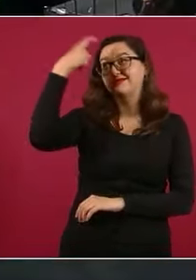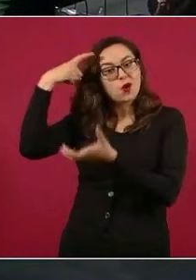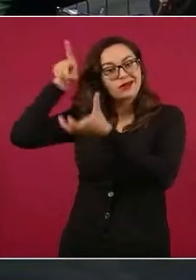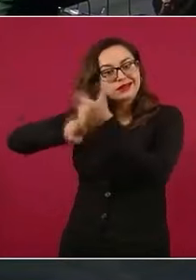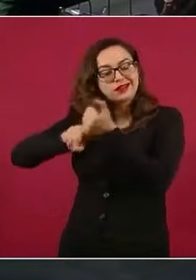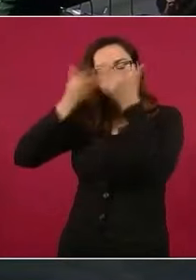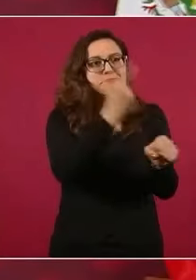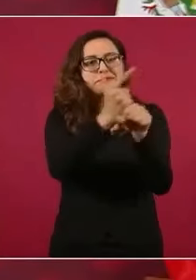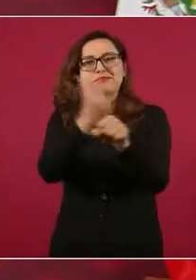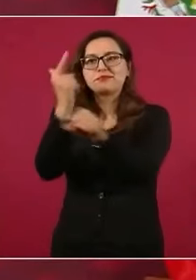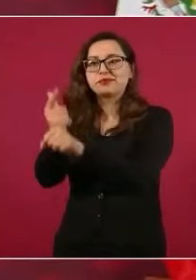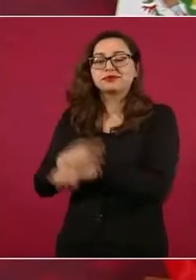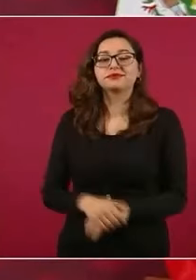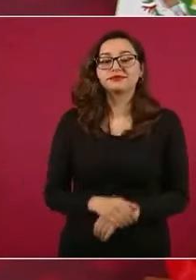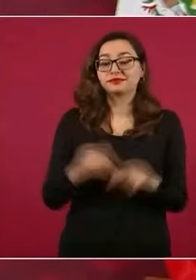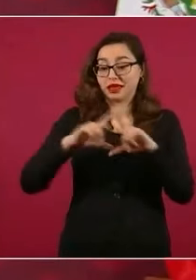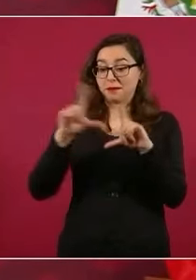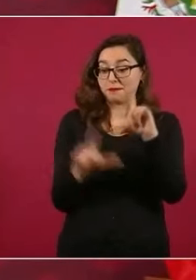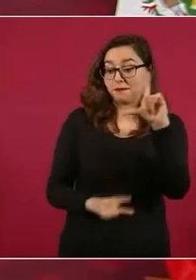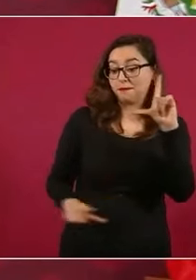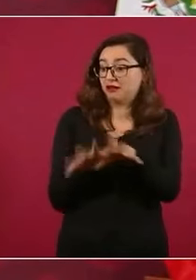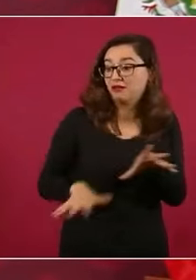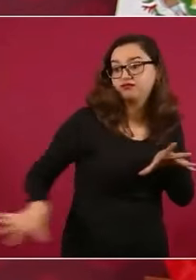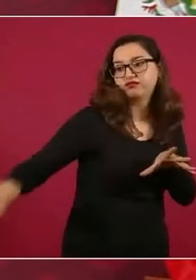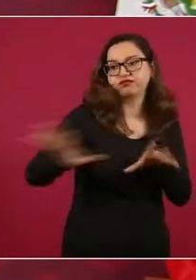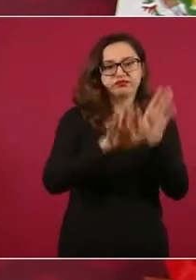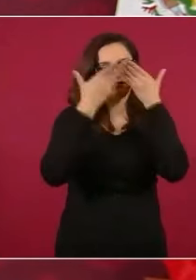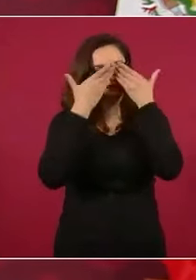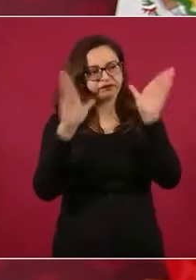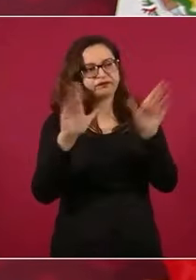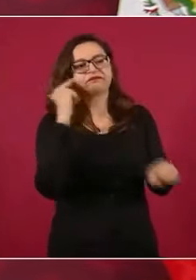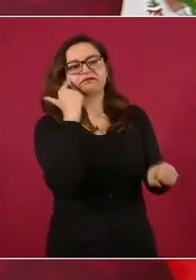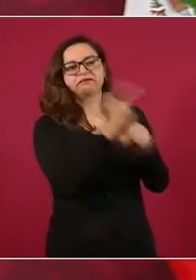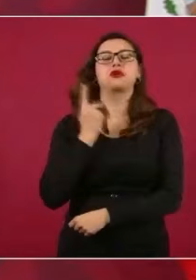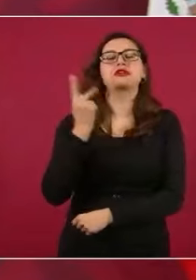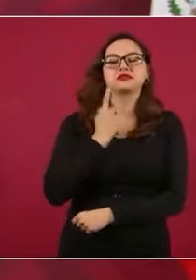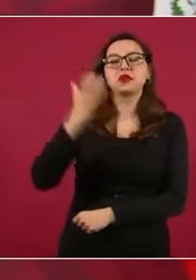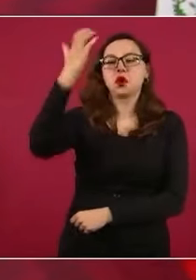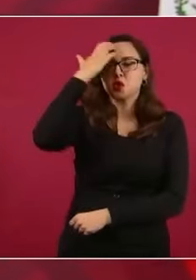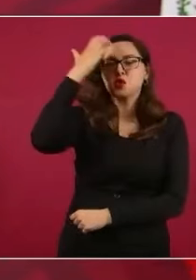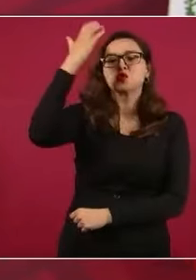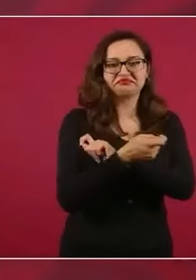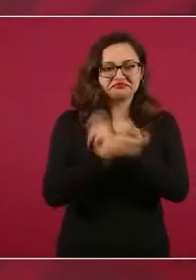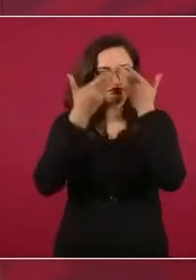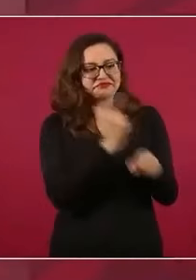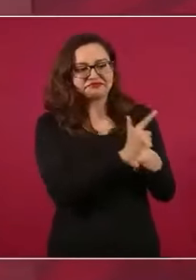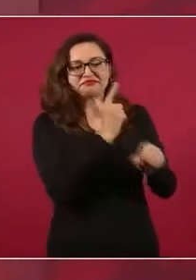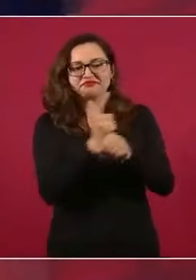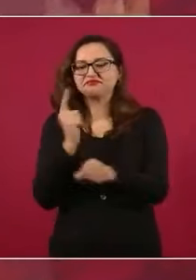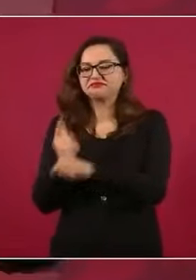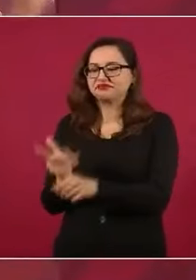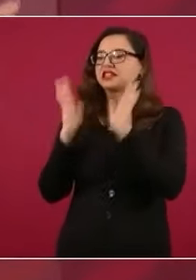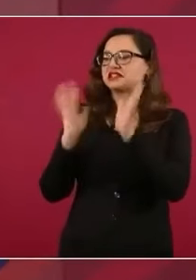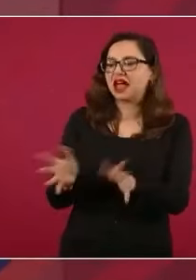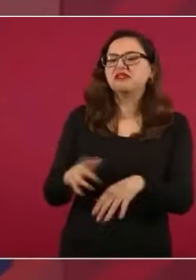conciencias. México es de los países del mundo con menos analfabetismo político. Ya está muy difícil que los